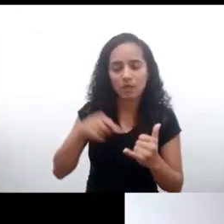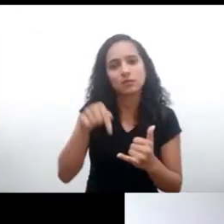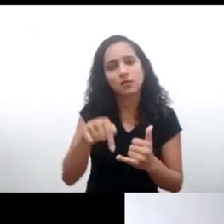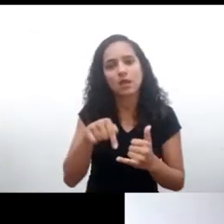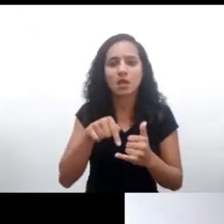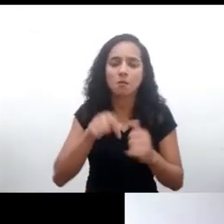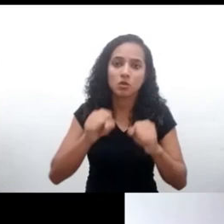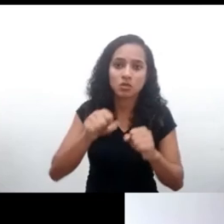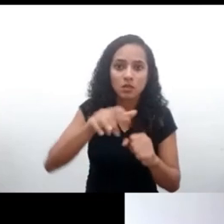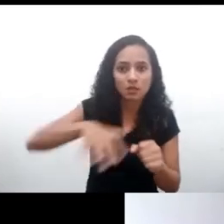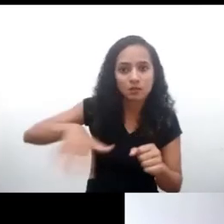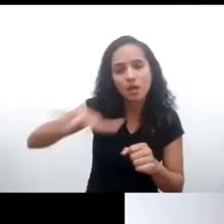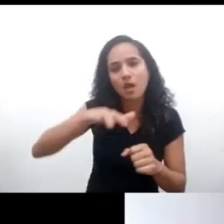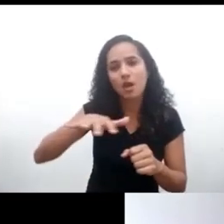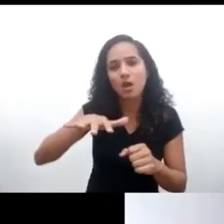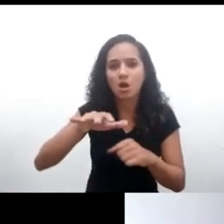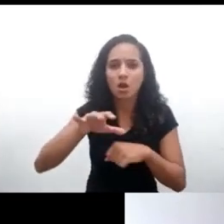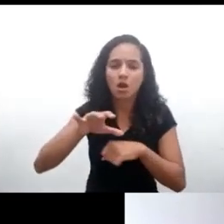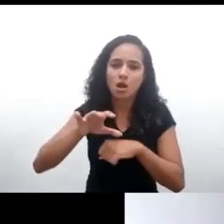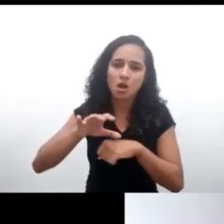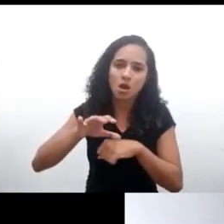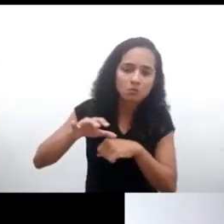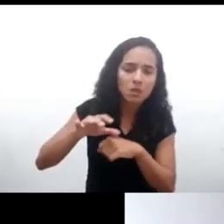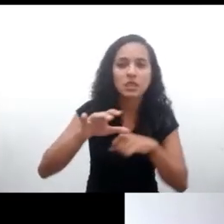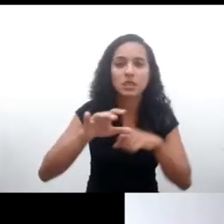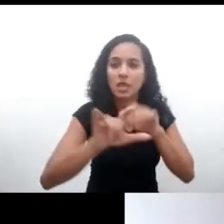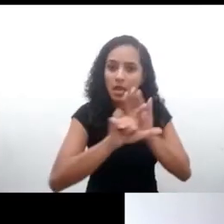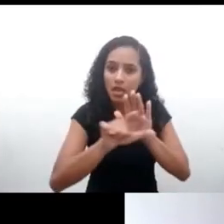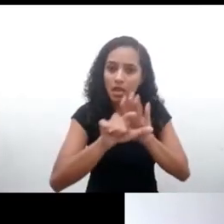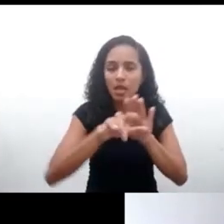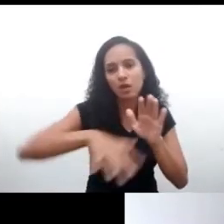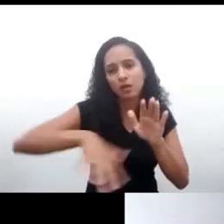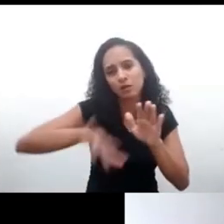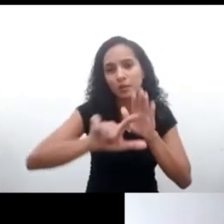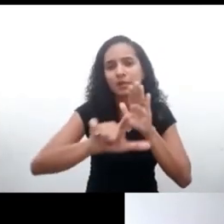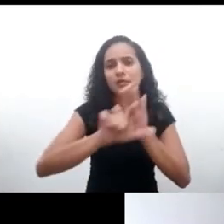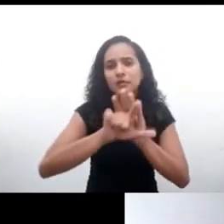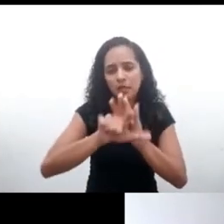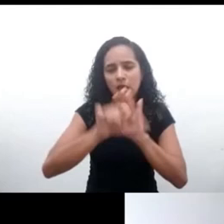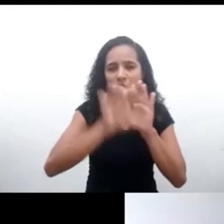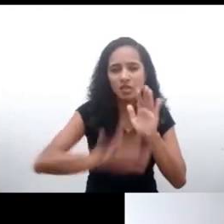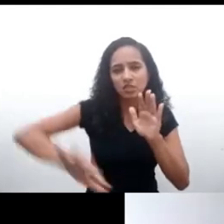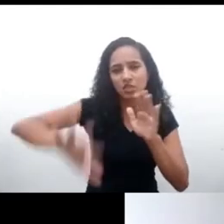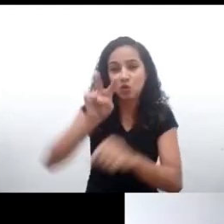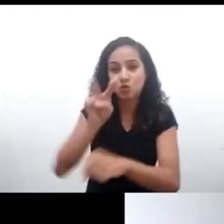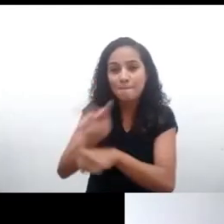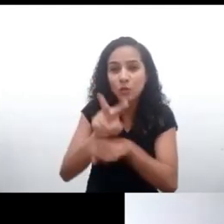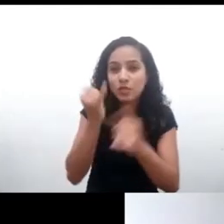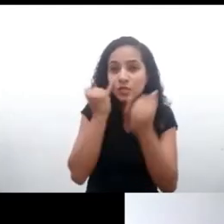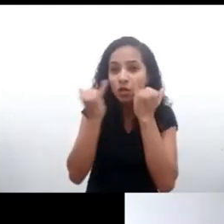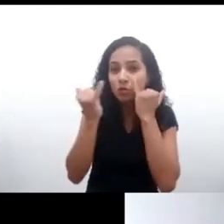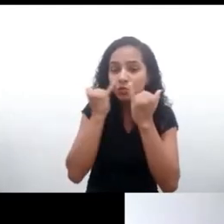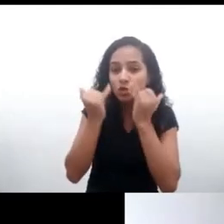en desarrollo, ya sea en el ámbito de protección legal o comercial.